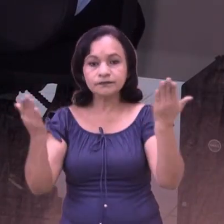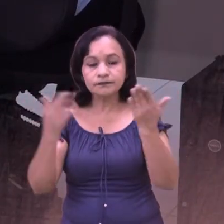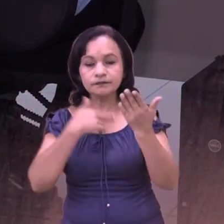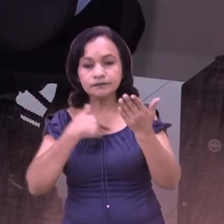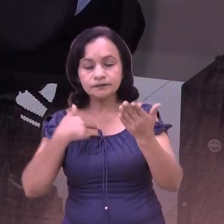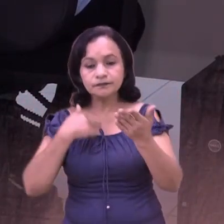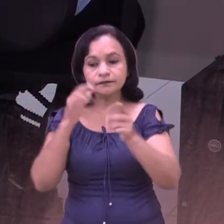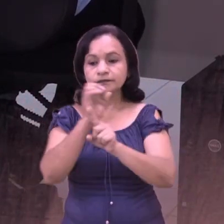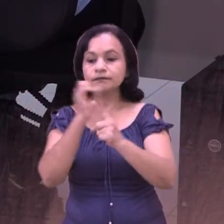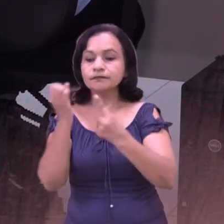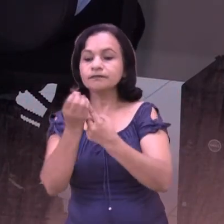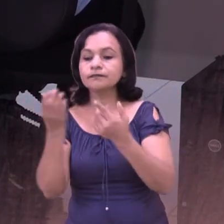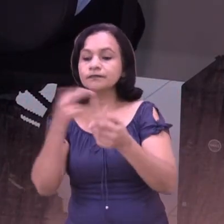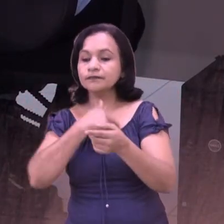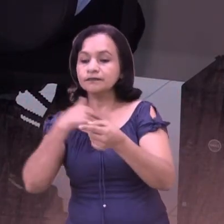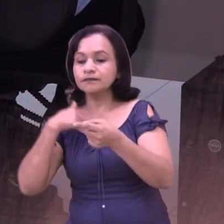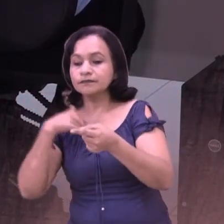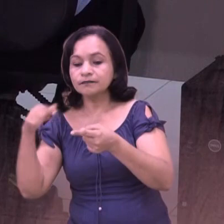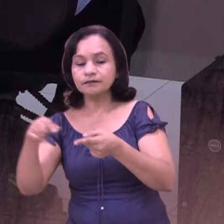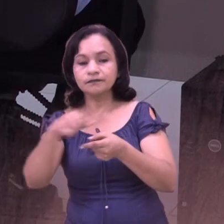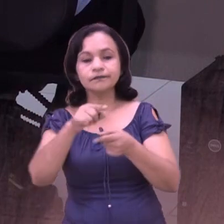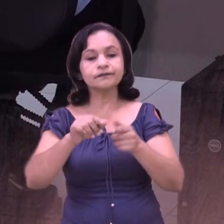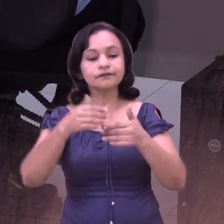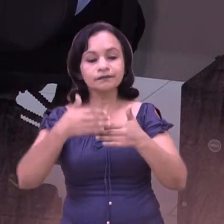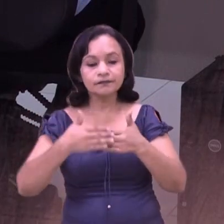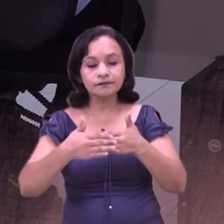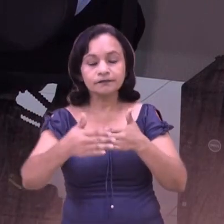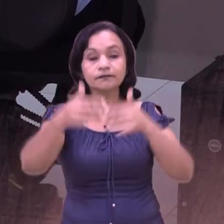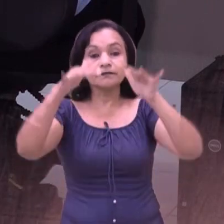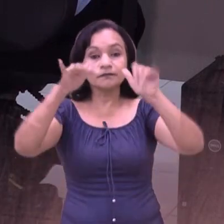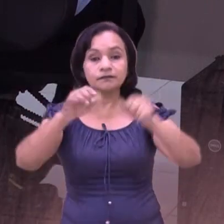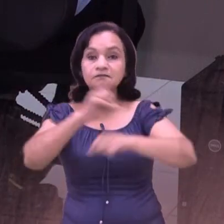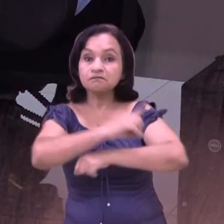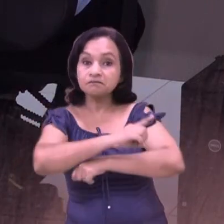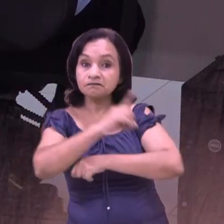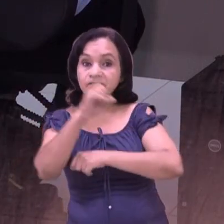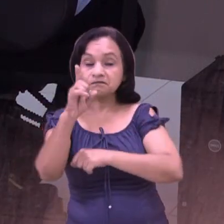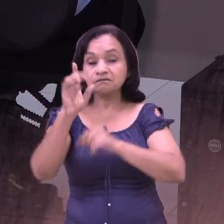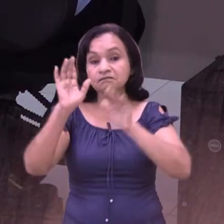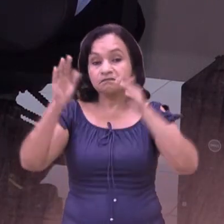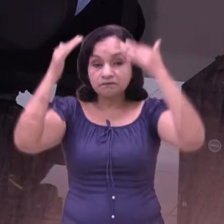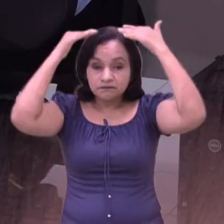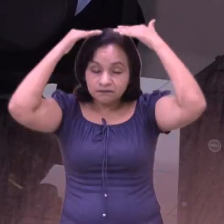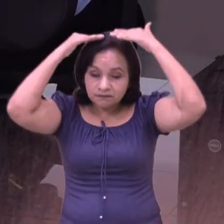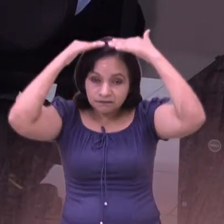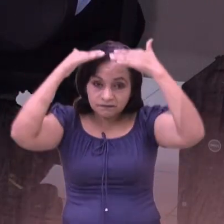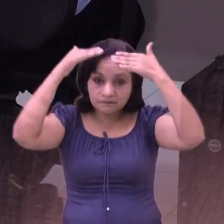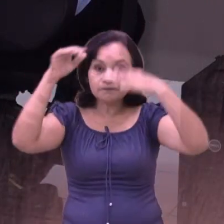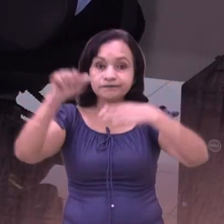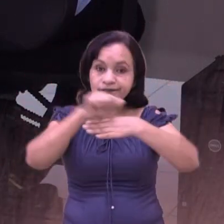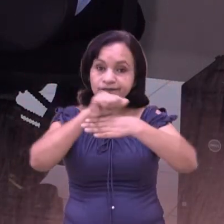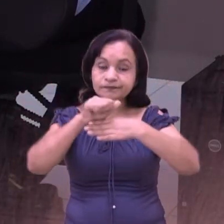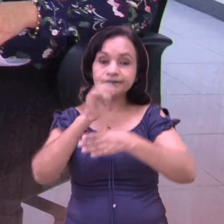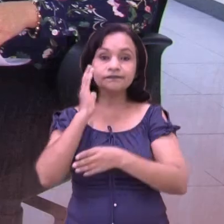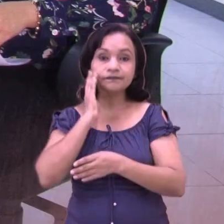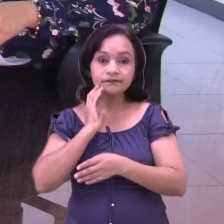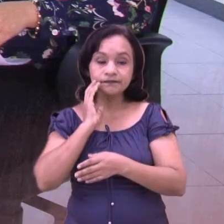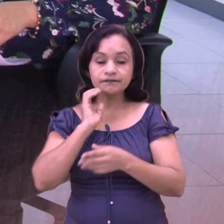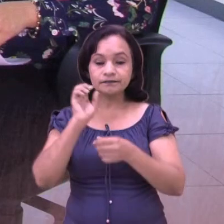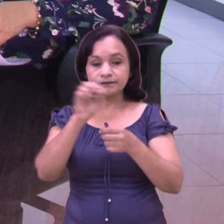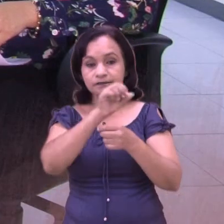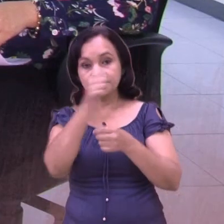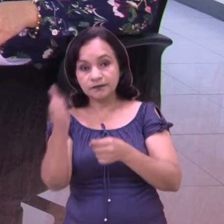autoprotección, pasando por los aspectos organizativos, hasta la realización de los mismos ejercicios.